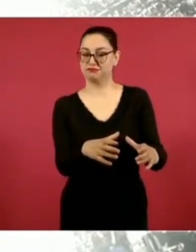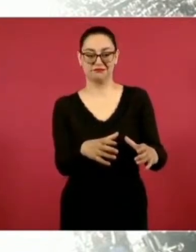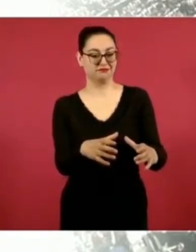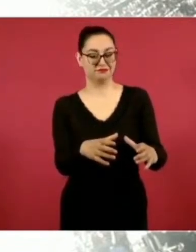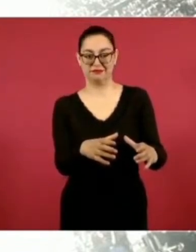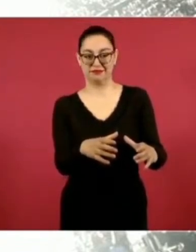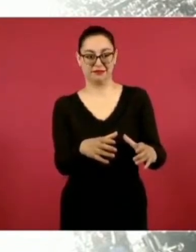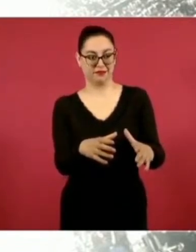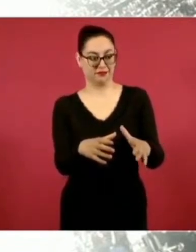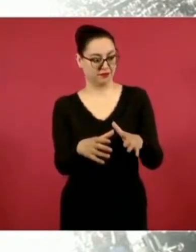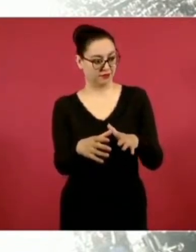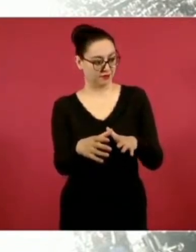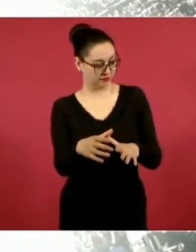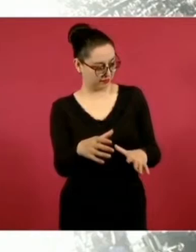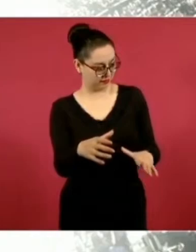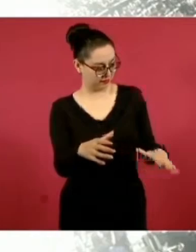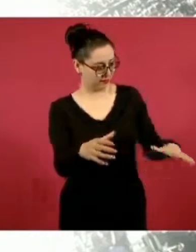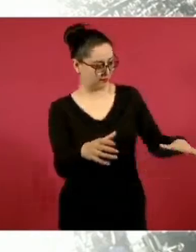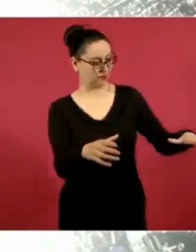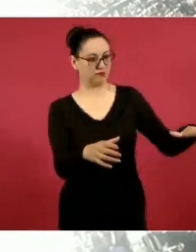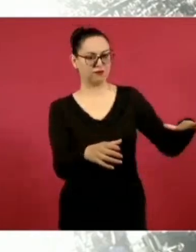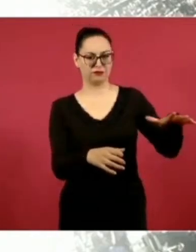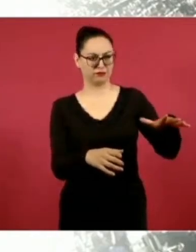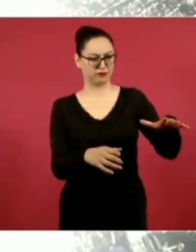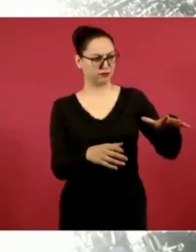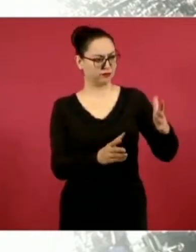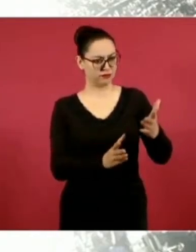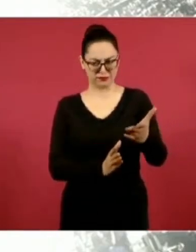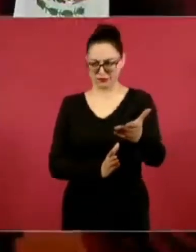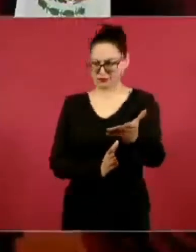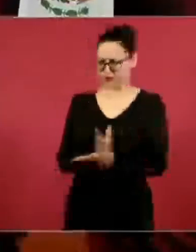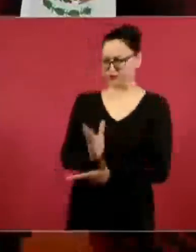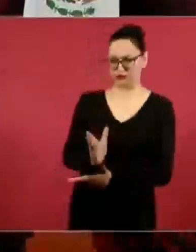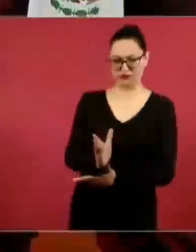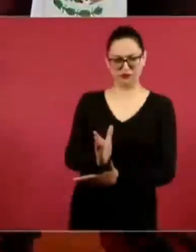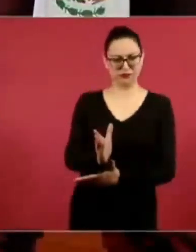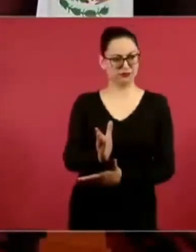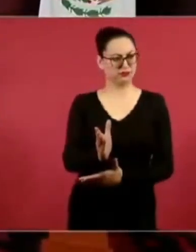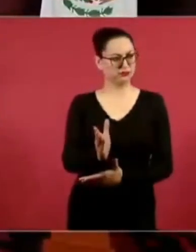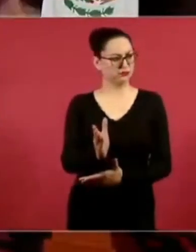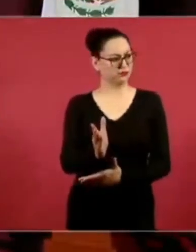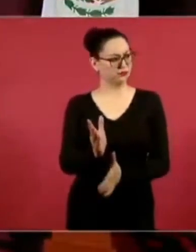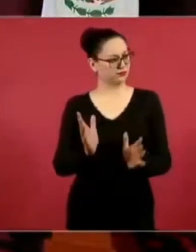son los